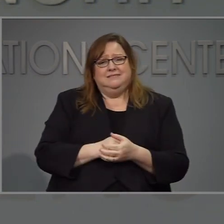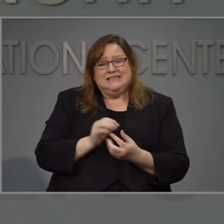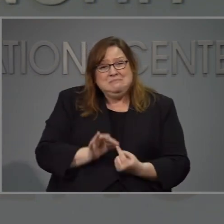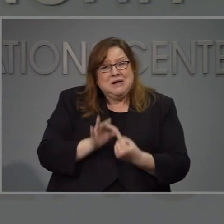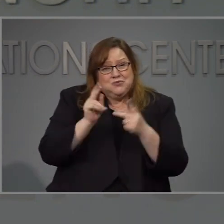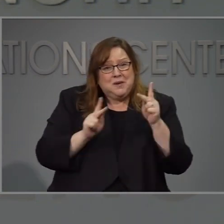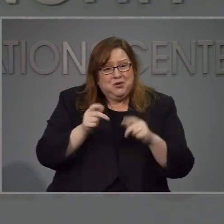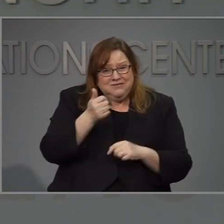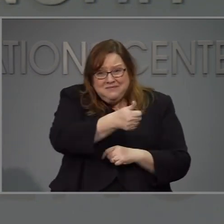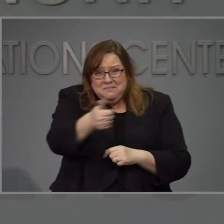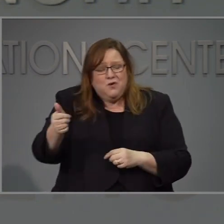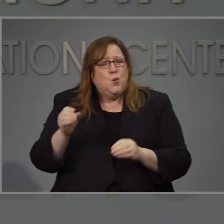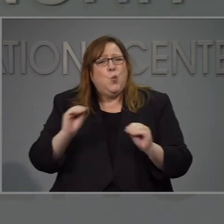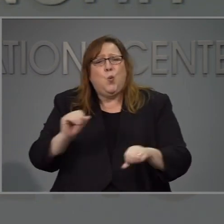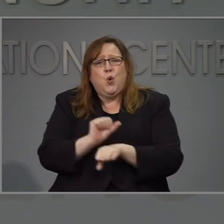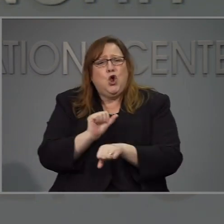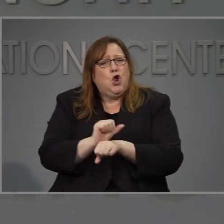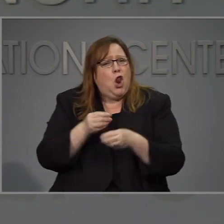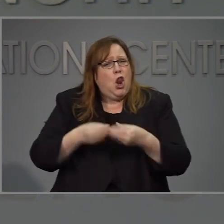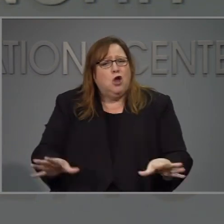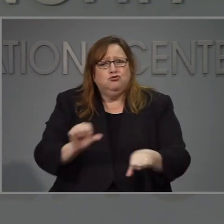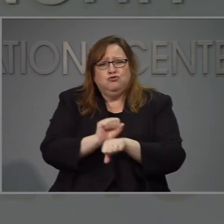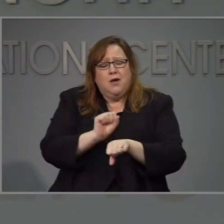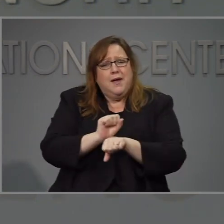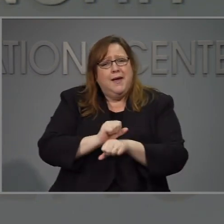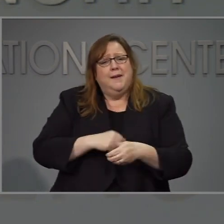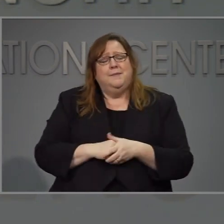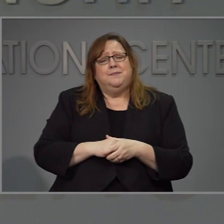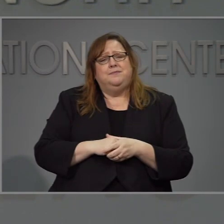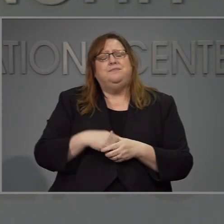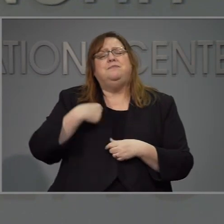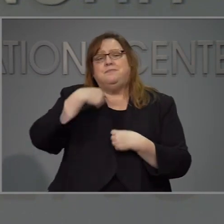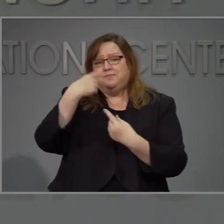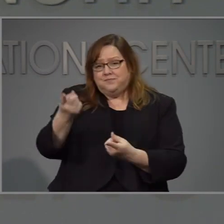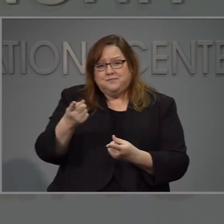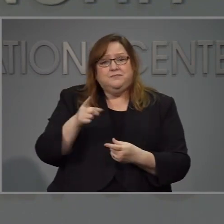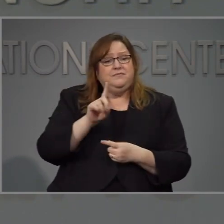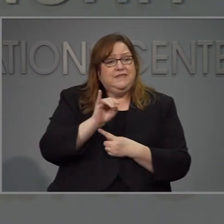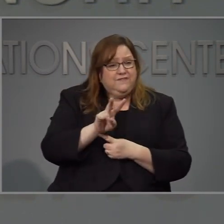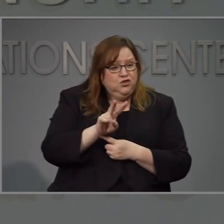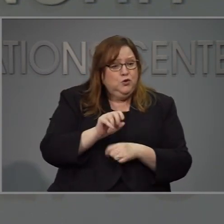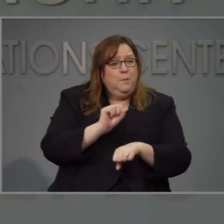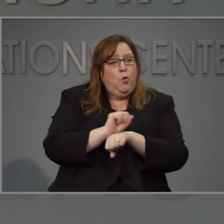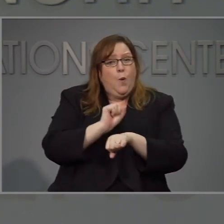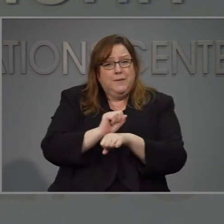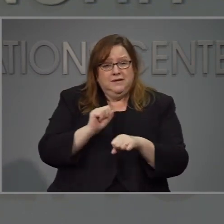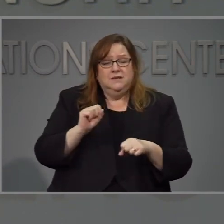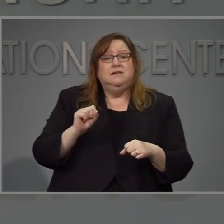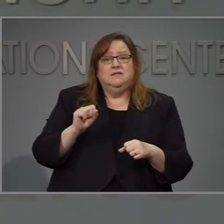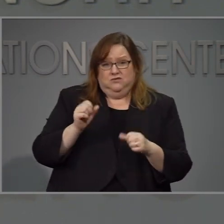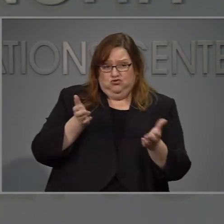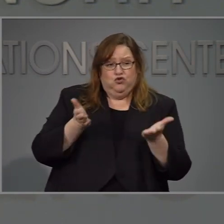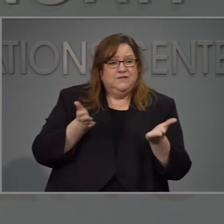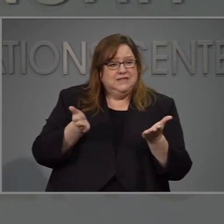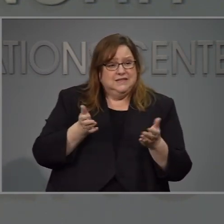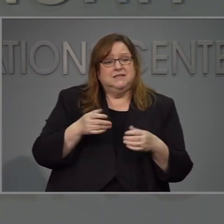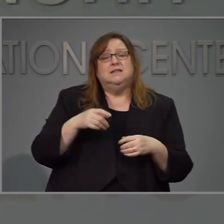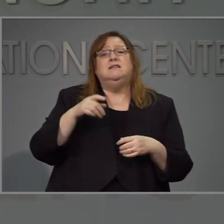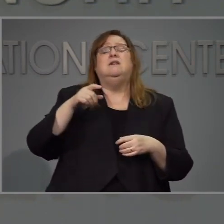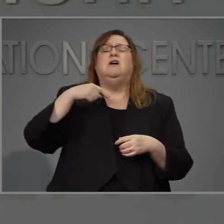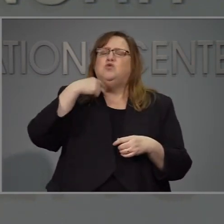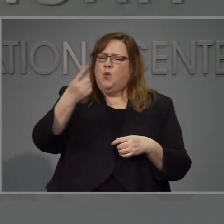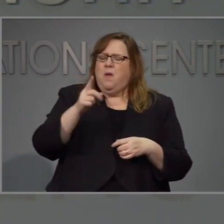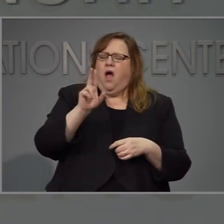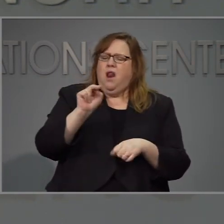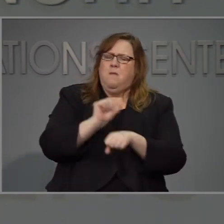por lo que le he indicado la división de seguridad laboral que mejore su eficiencia y servicio al cliente en el proceso de beneficios de desempleo.